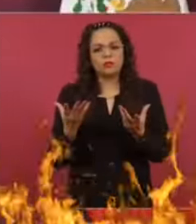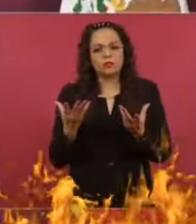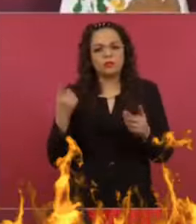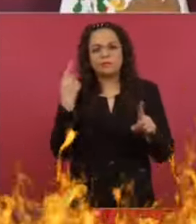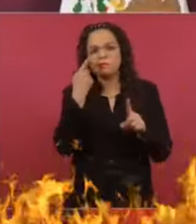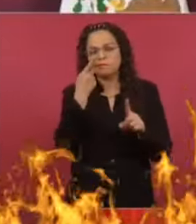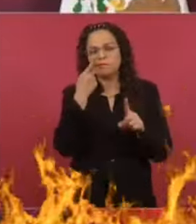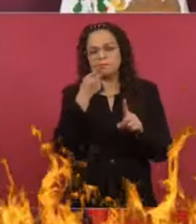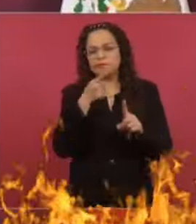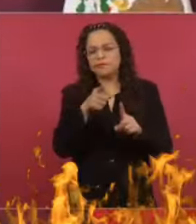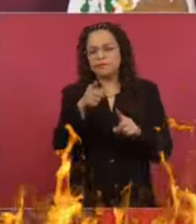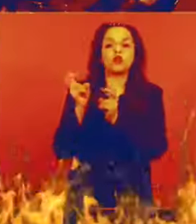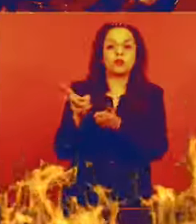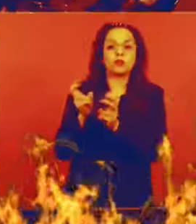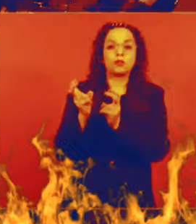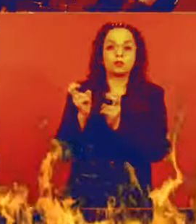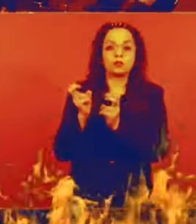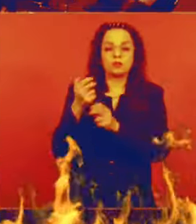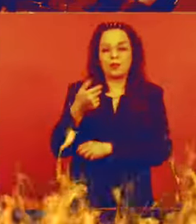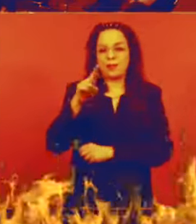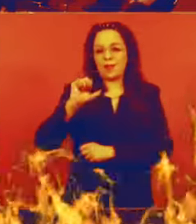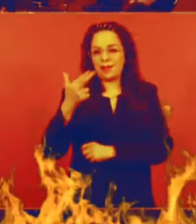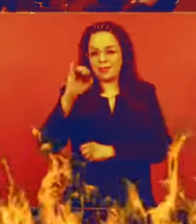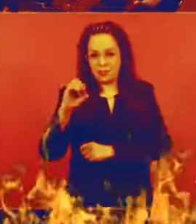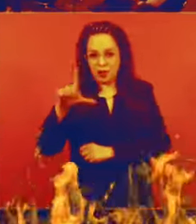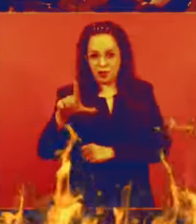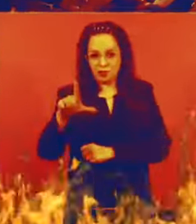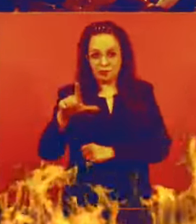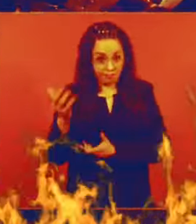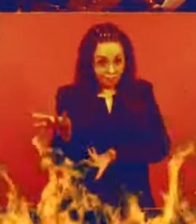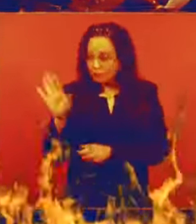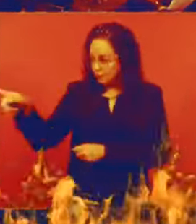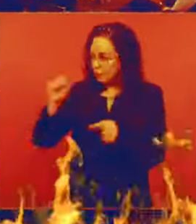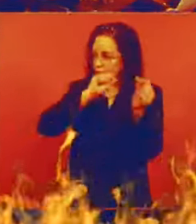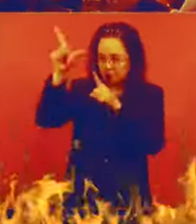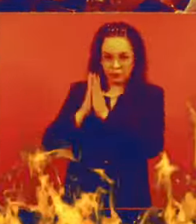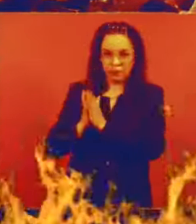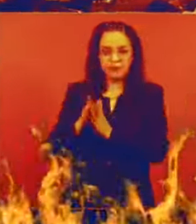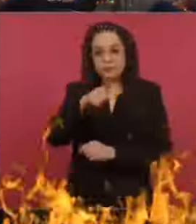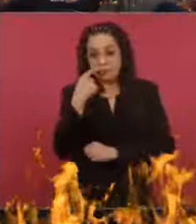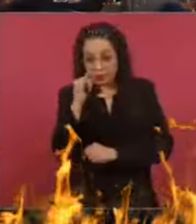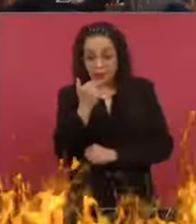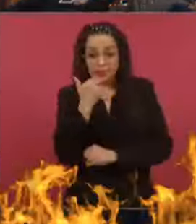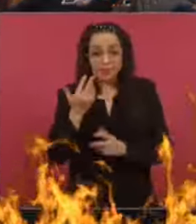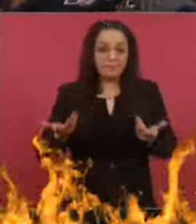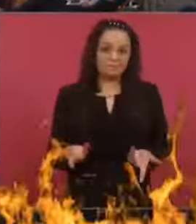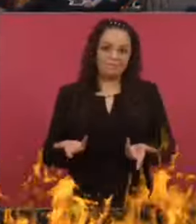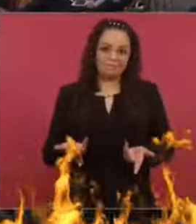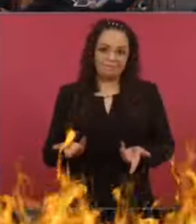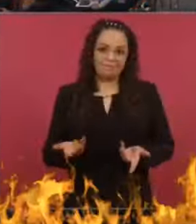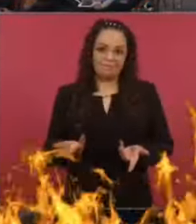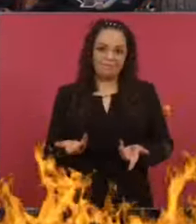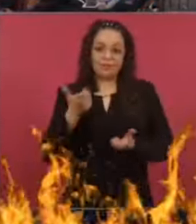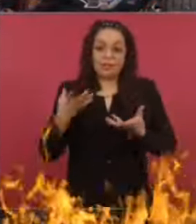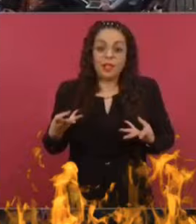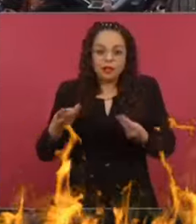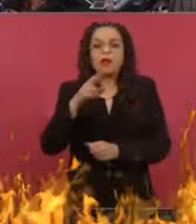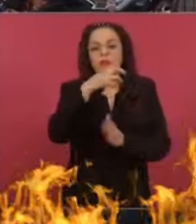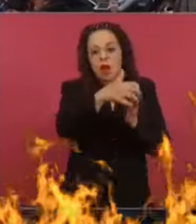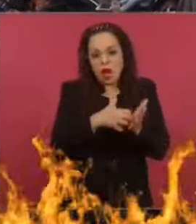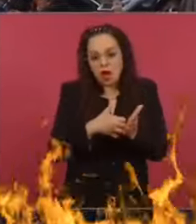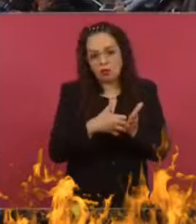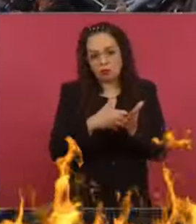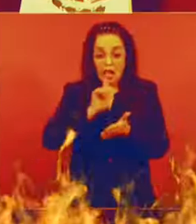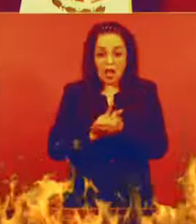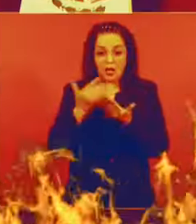de evitar el huachicol? Fíjense ¿Por qué? Sí funciona la economía moral No hace